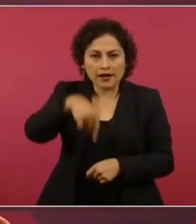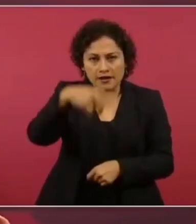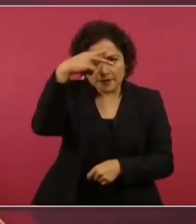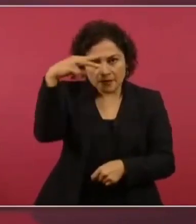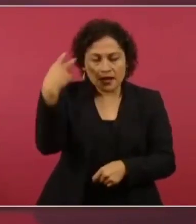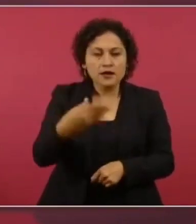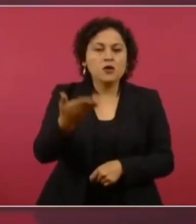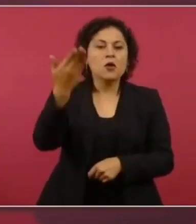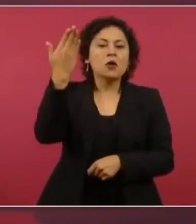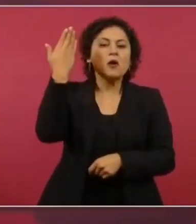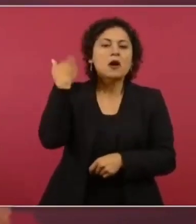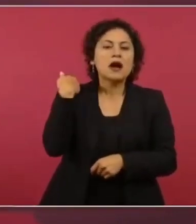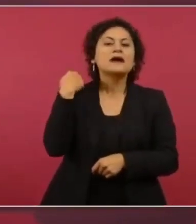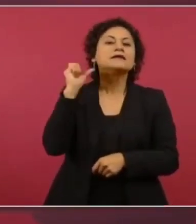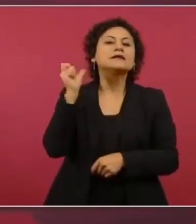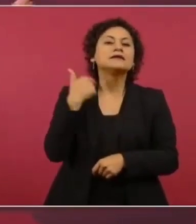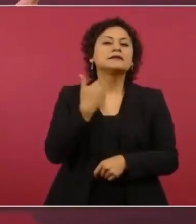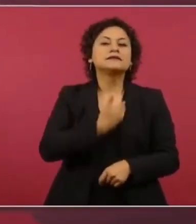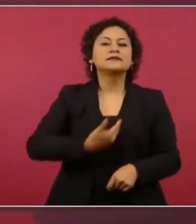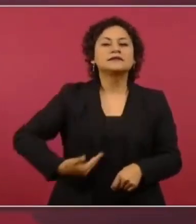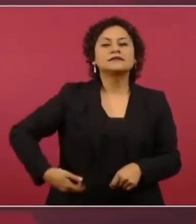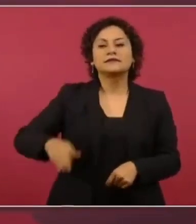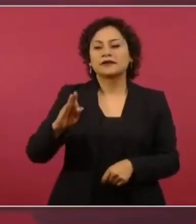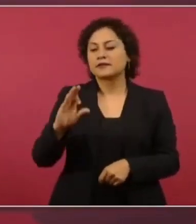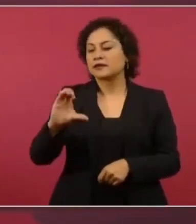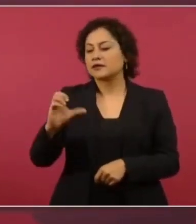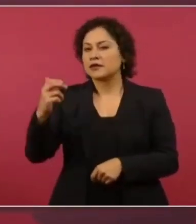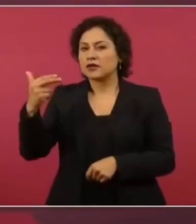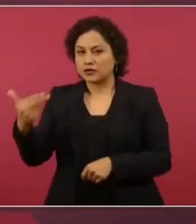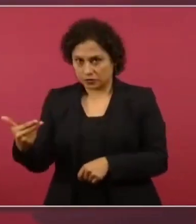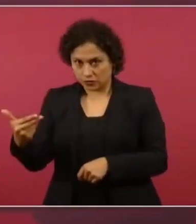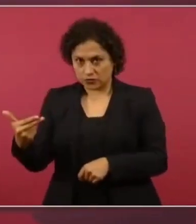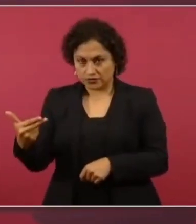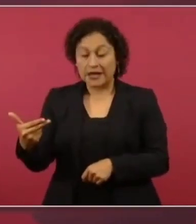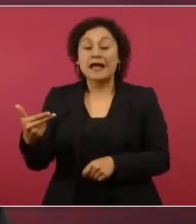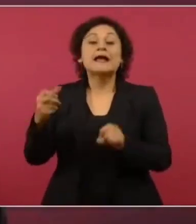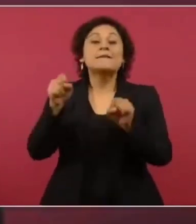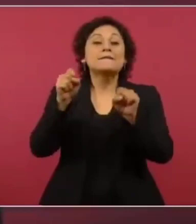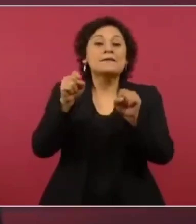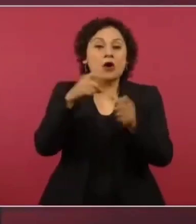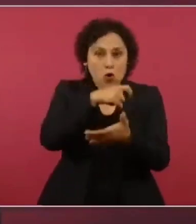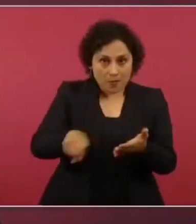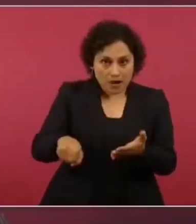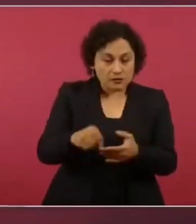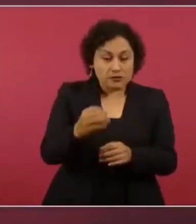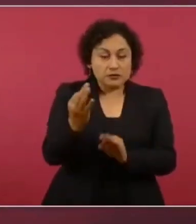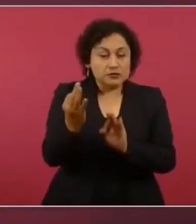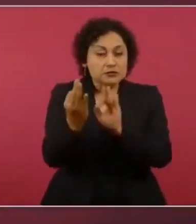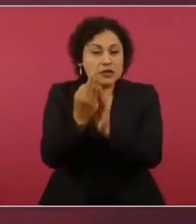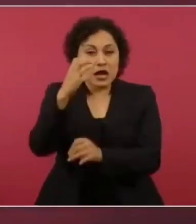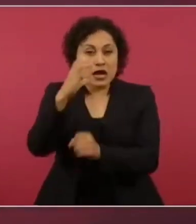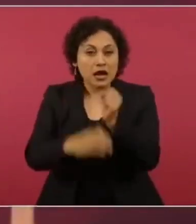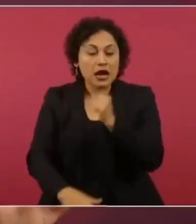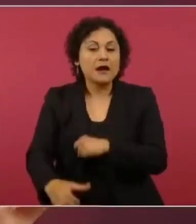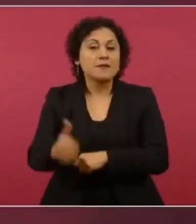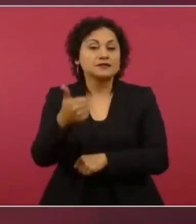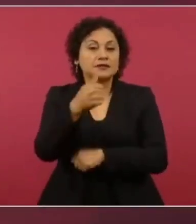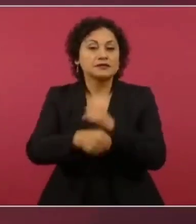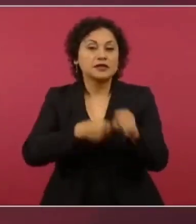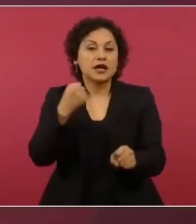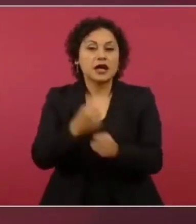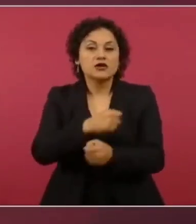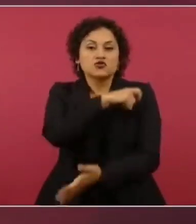Hinojosa y que utilizó durante todo su sexenio Enrique Peña Nieto. El avión era costoso, el